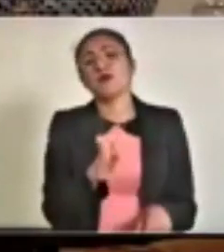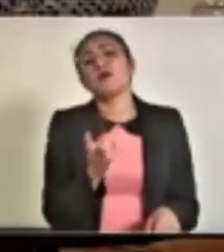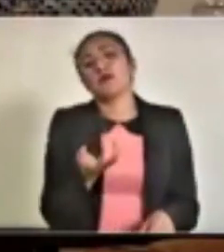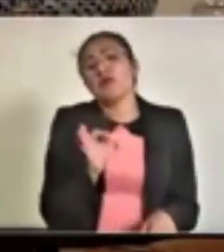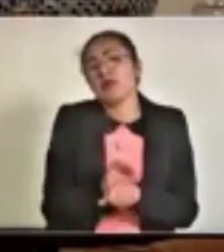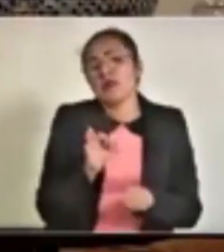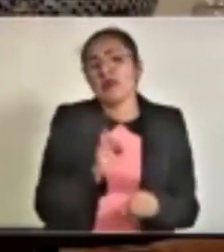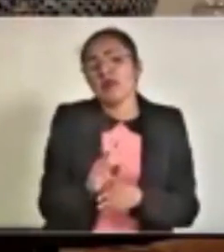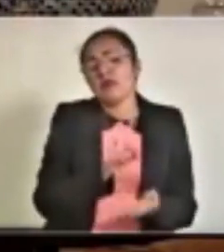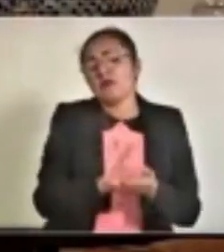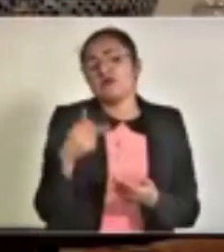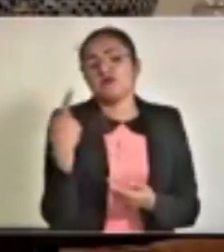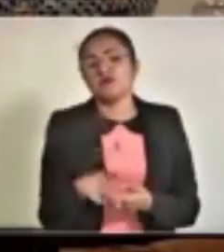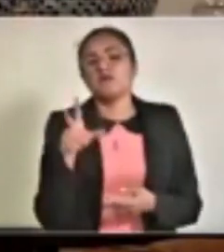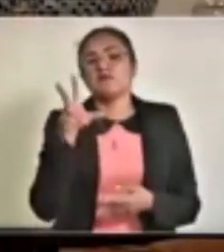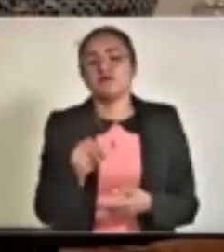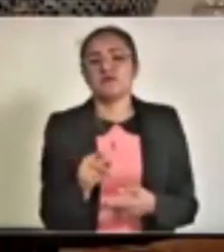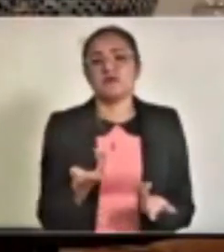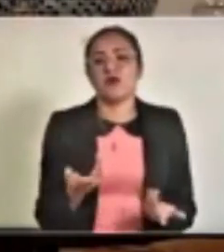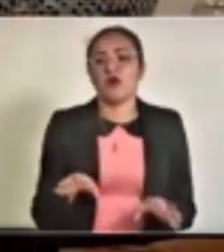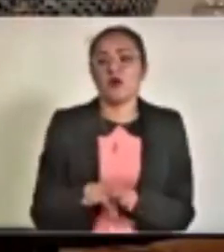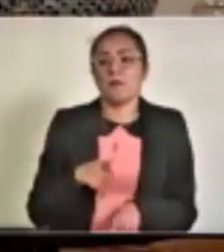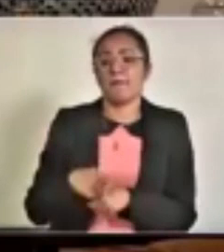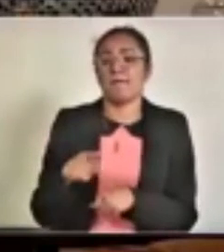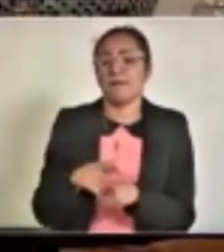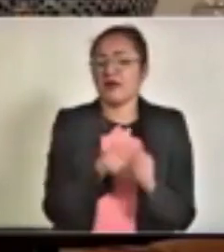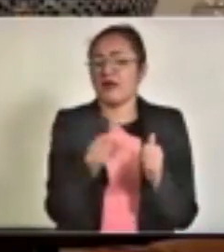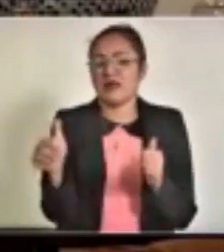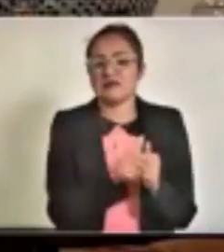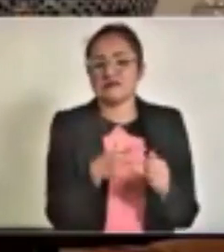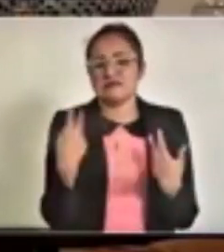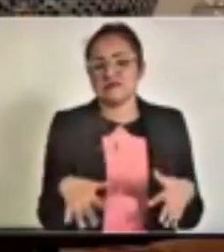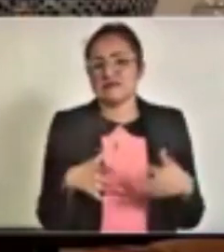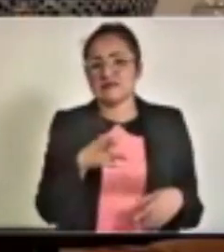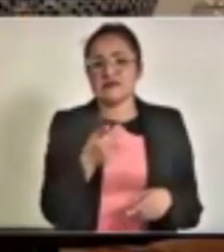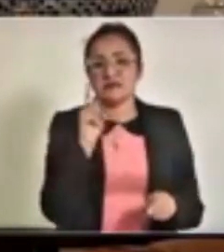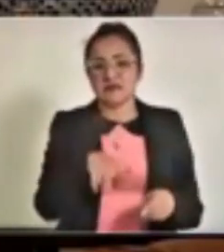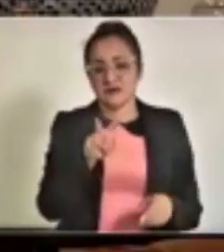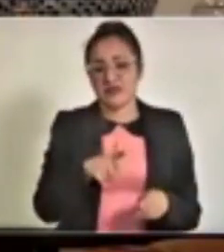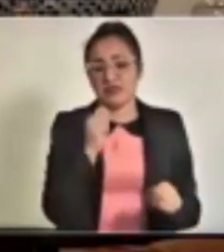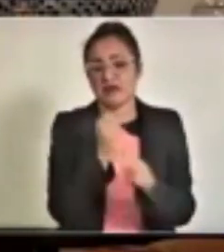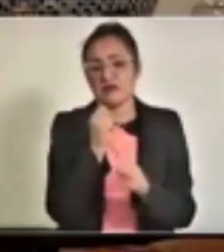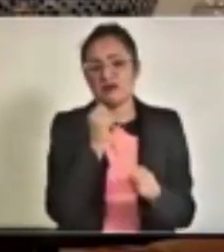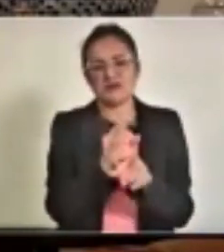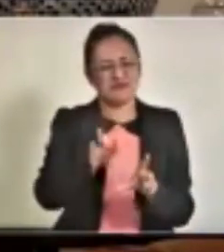a no estar siendo trasladados en un transporte que va absolutamente lleno.